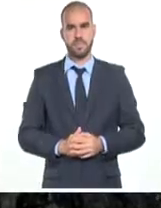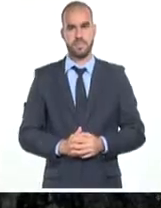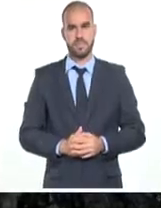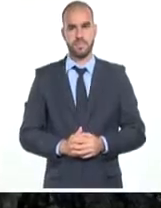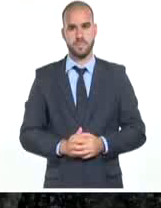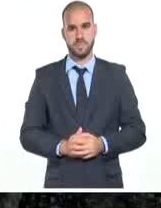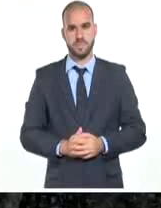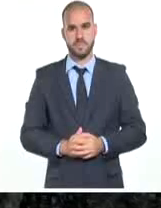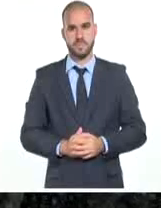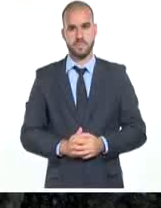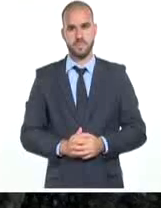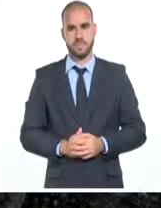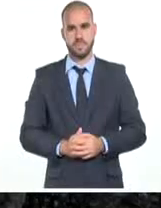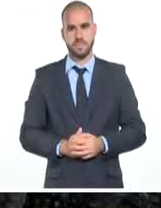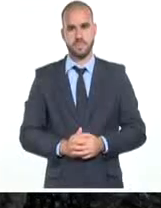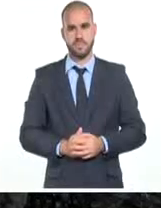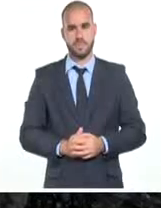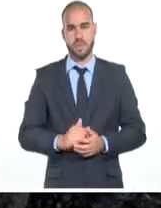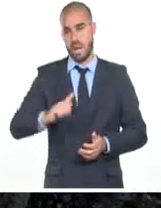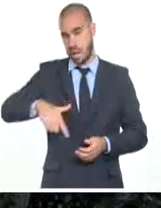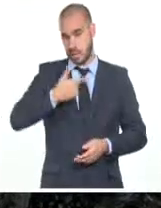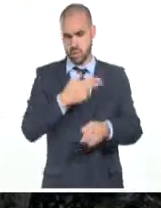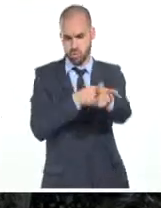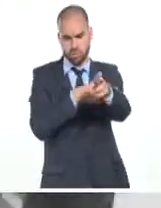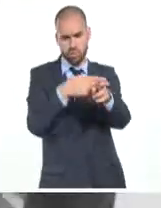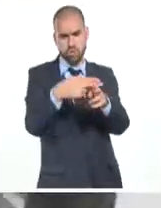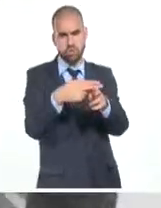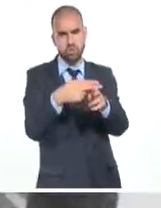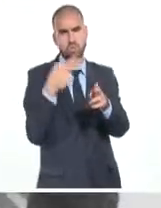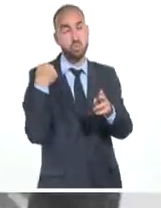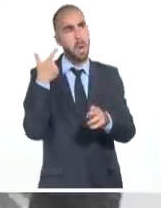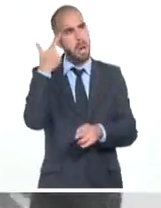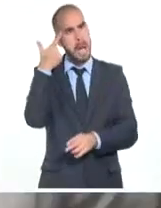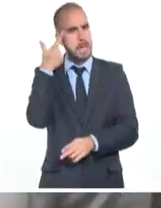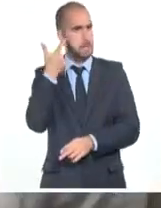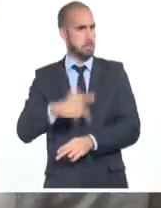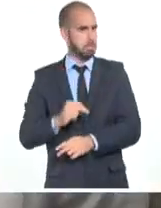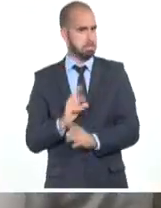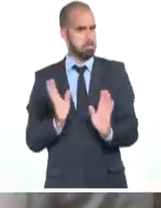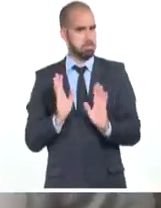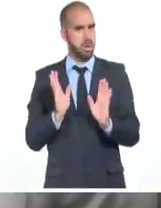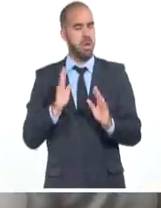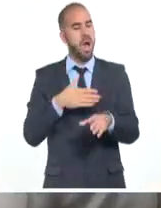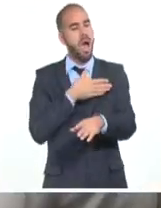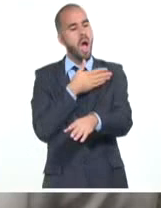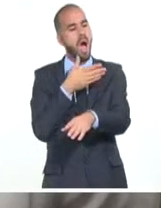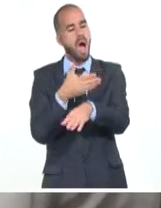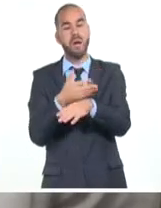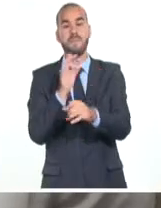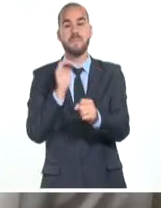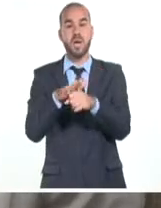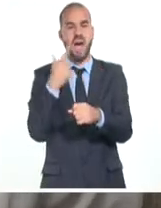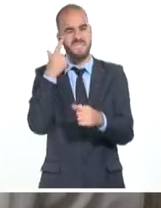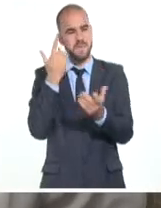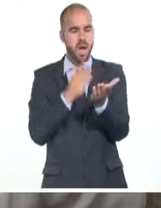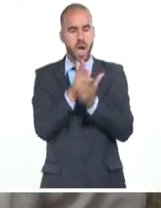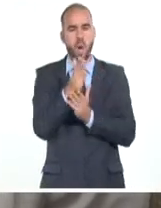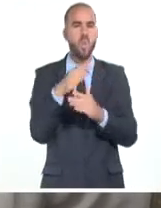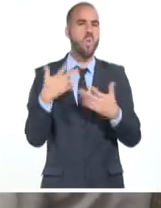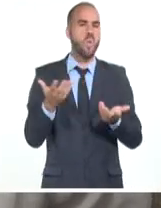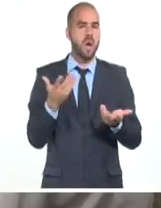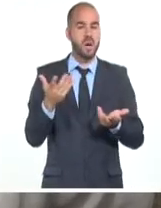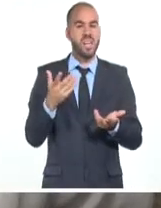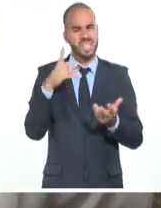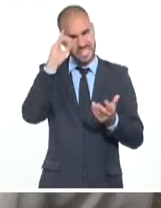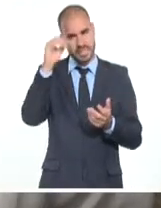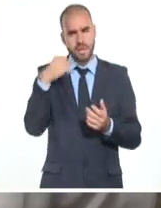La cosa de la historia del arte como tal creo que no supe que existía hasta que estaba como en el pre, pensando exactamente qué carrero la iba a elegir, pero sí tenía bastante